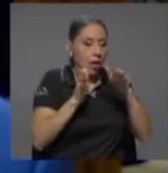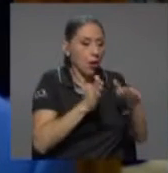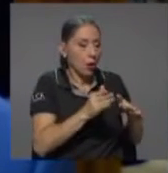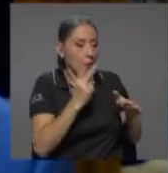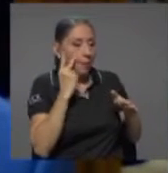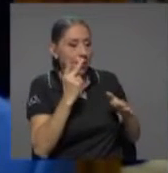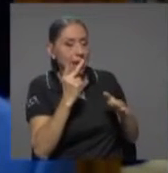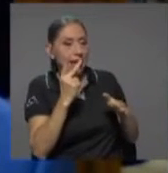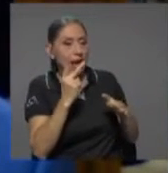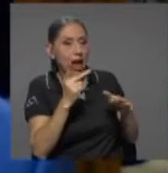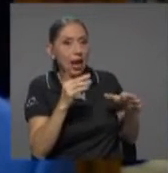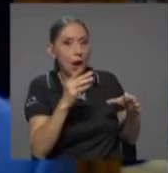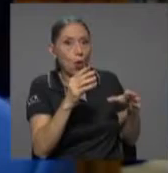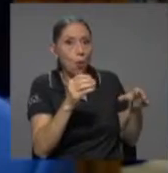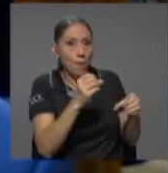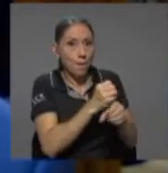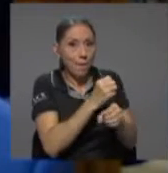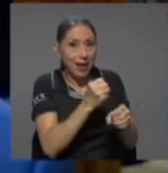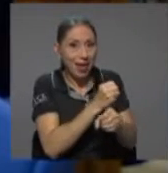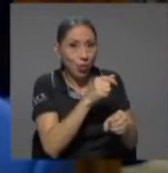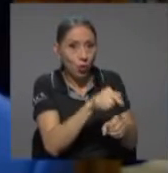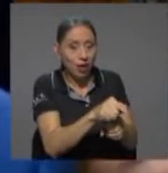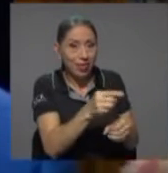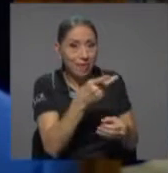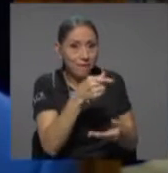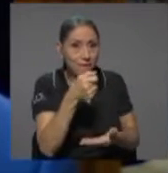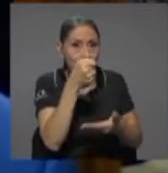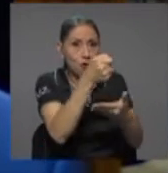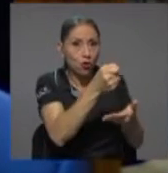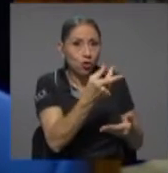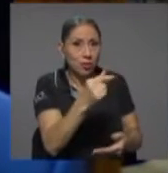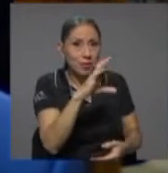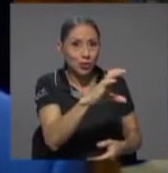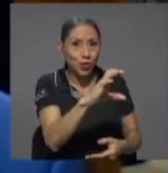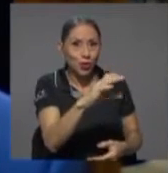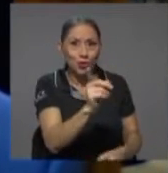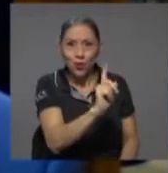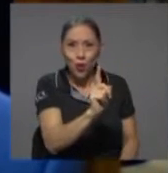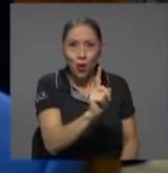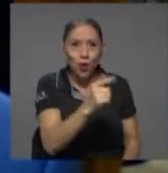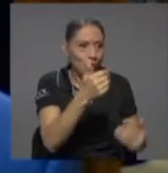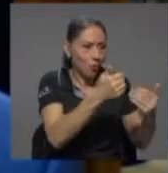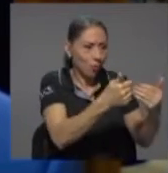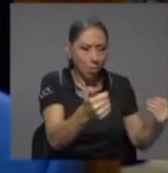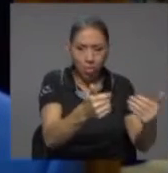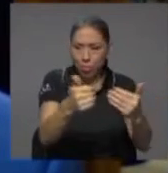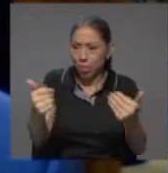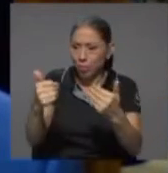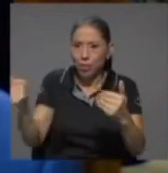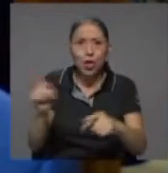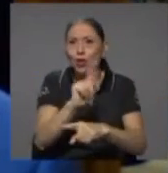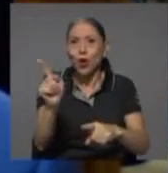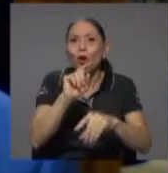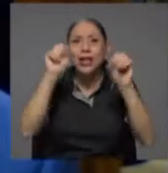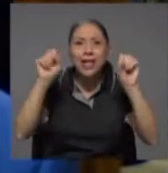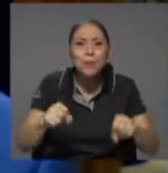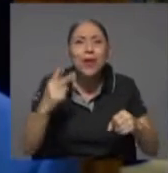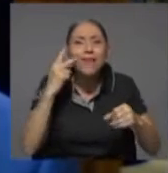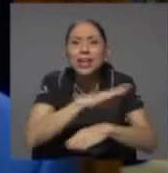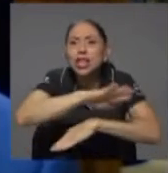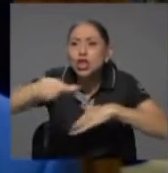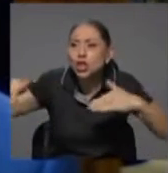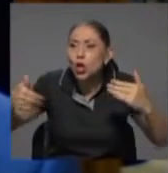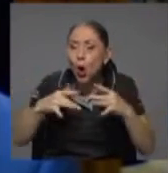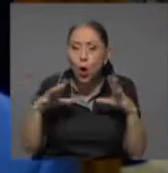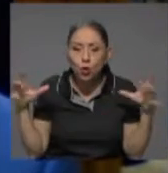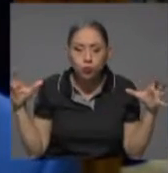a la operadora de fondos de inversión, sino que pueda ver todo el bosque de un grupo financiero. Porque por supuesto se